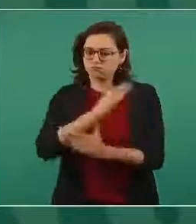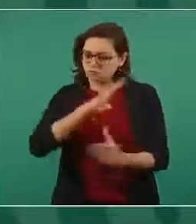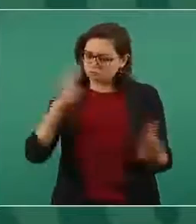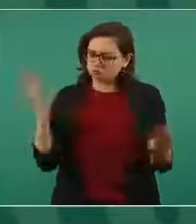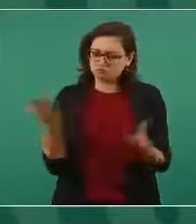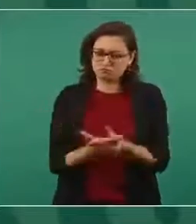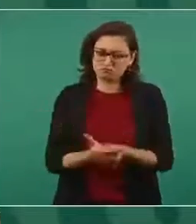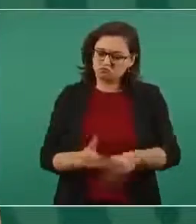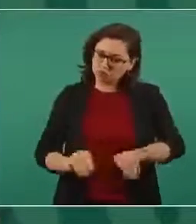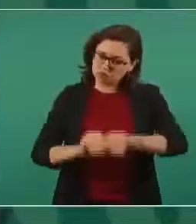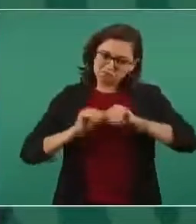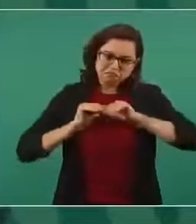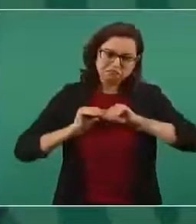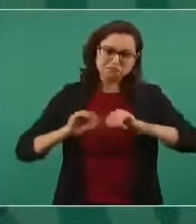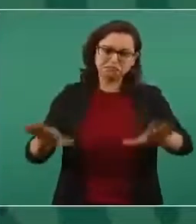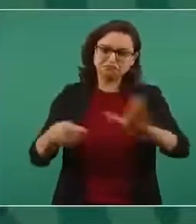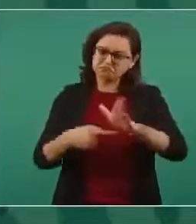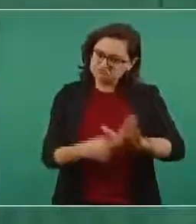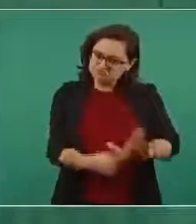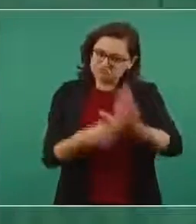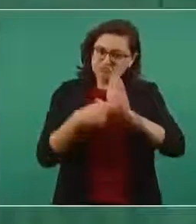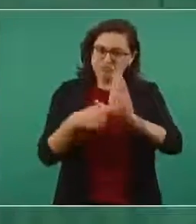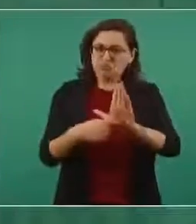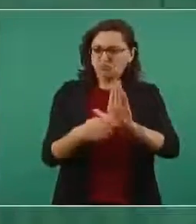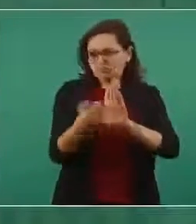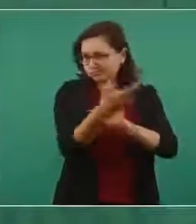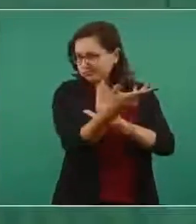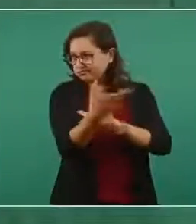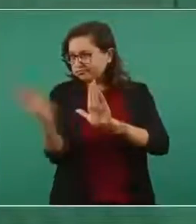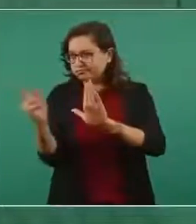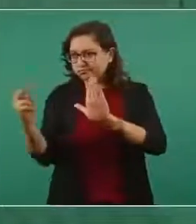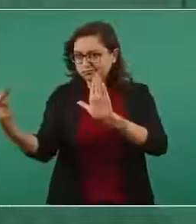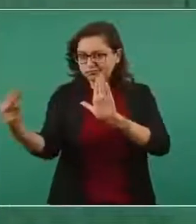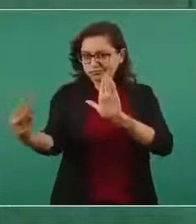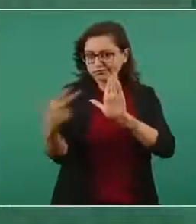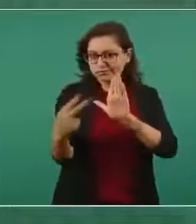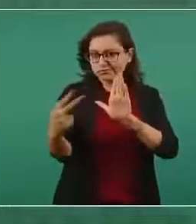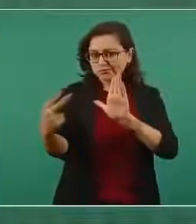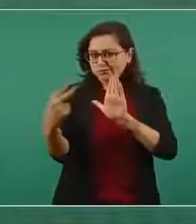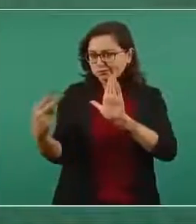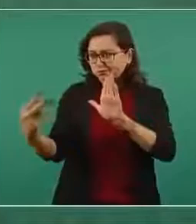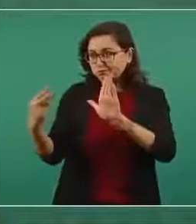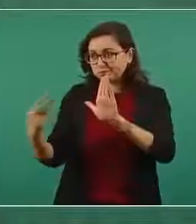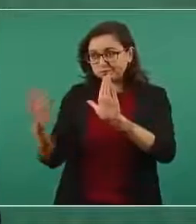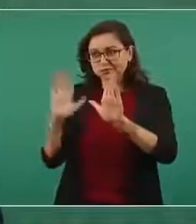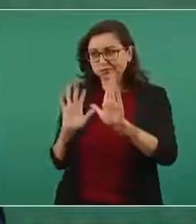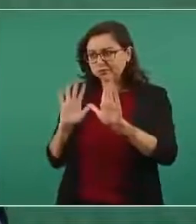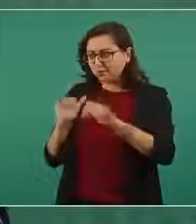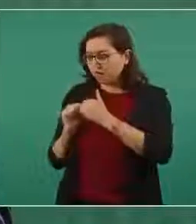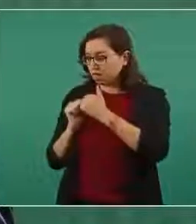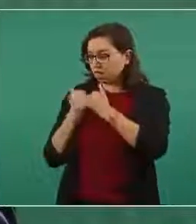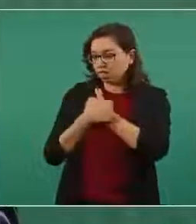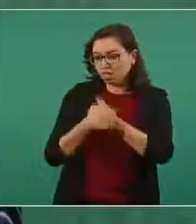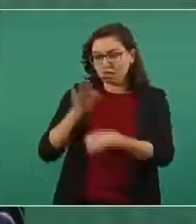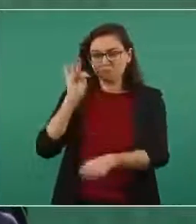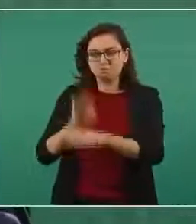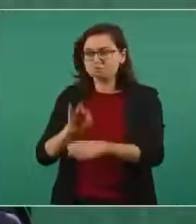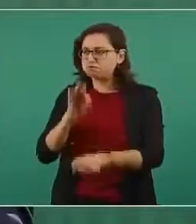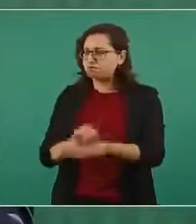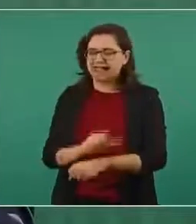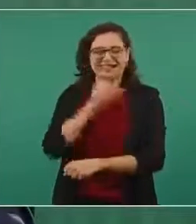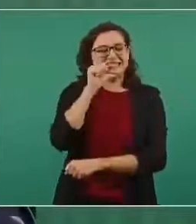para que la gente supiera de que no había nada